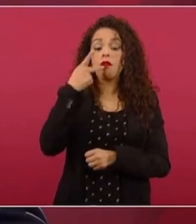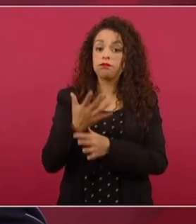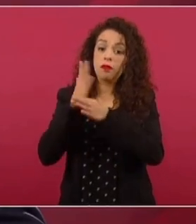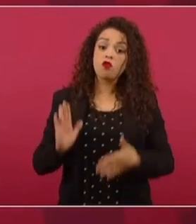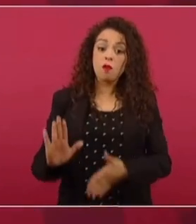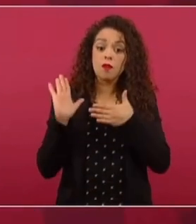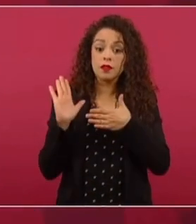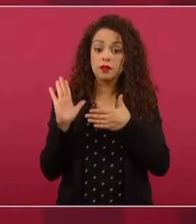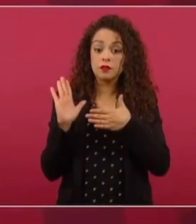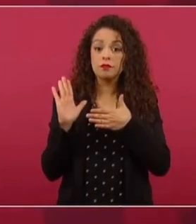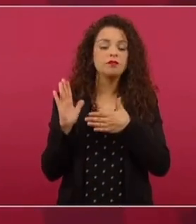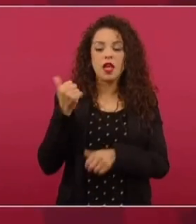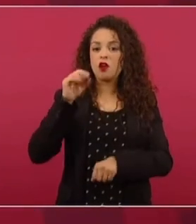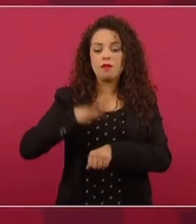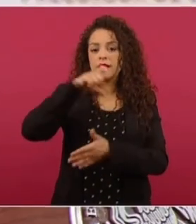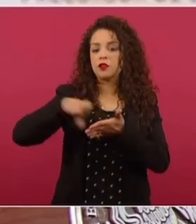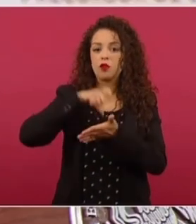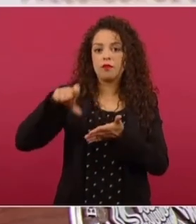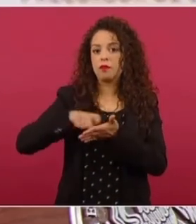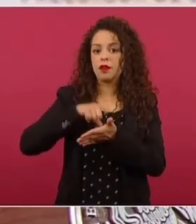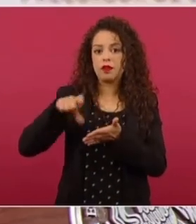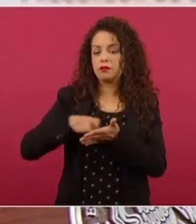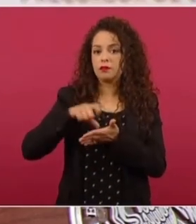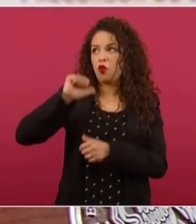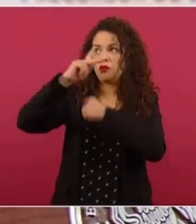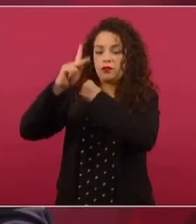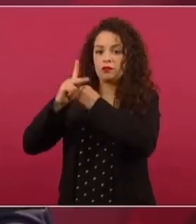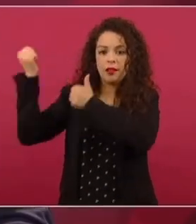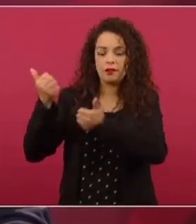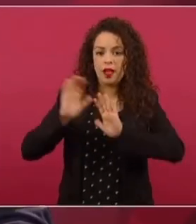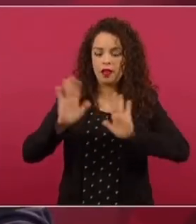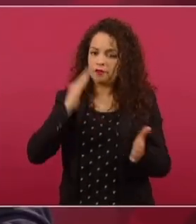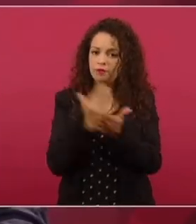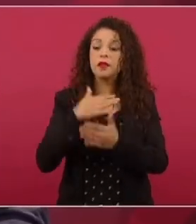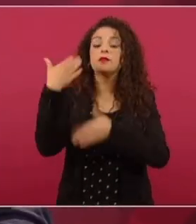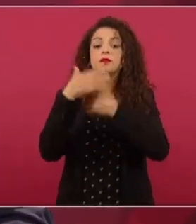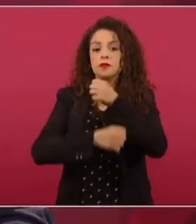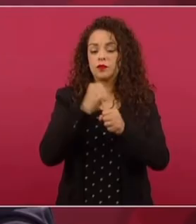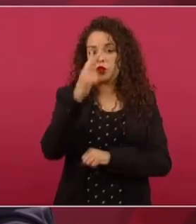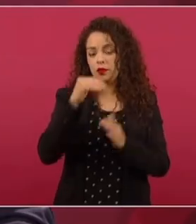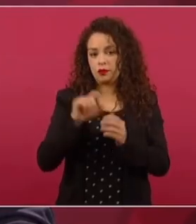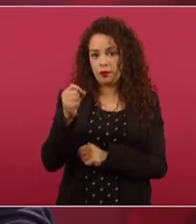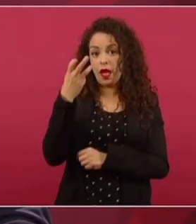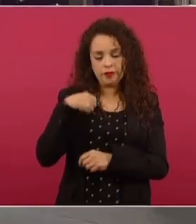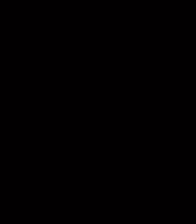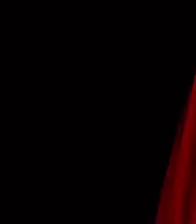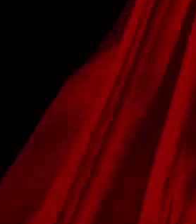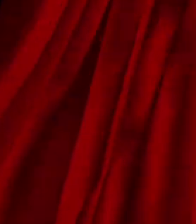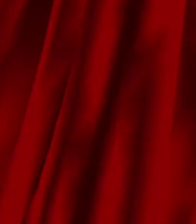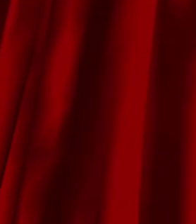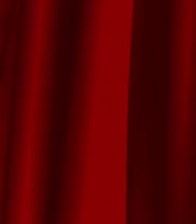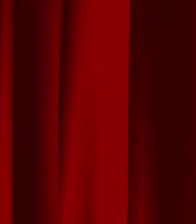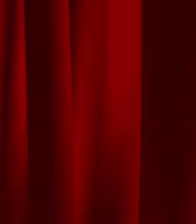es dejar de comprar las gasolinas y el diésel, ser autosuficientes en el 2023. Y es el compromiso que vamos a cumplir. Correcto.